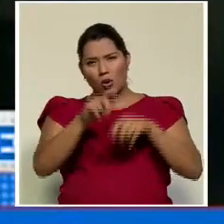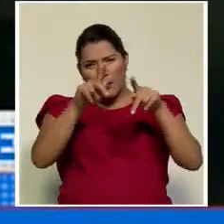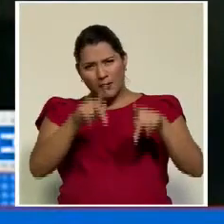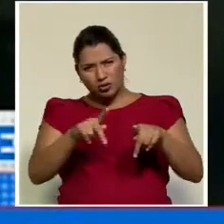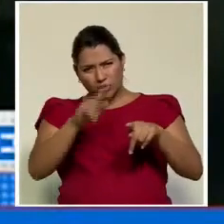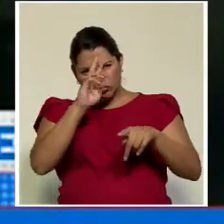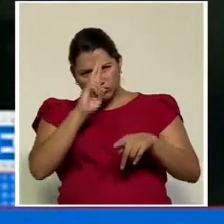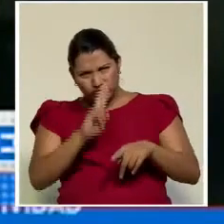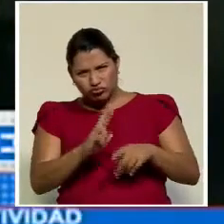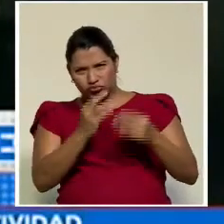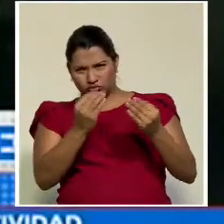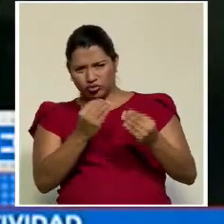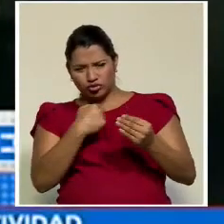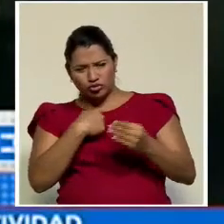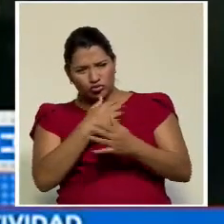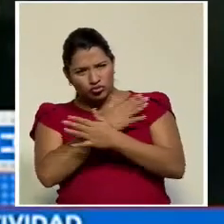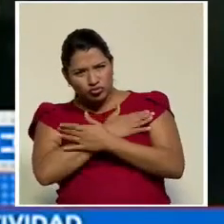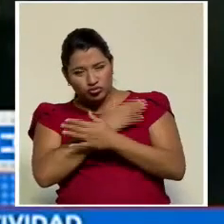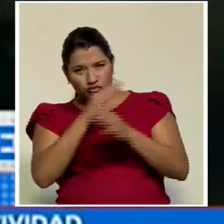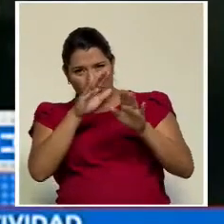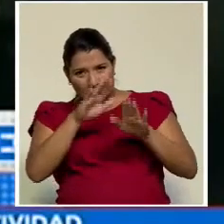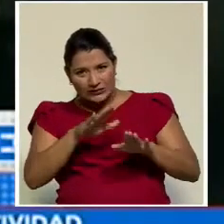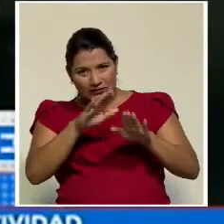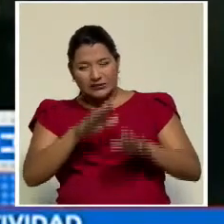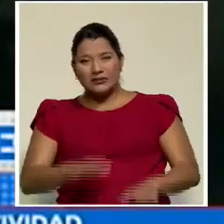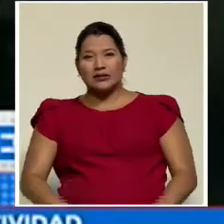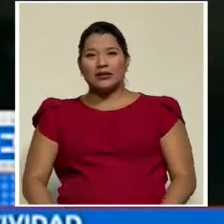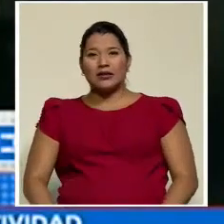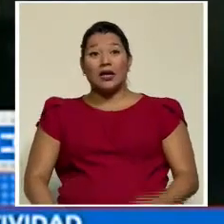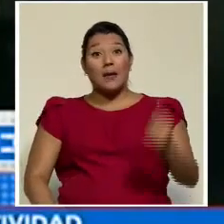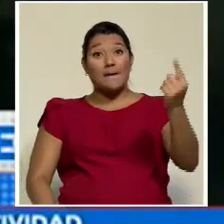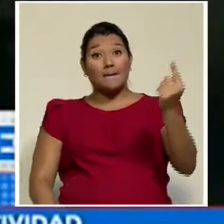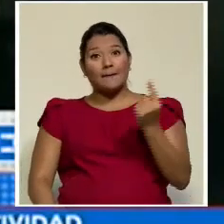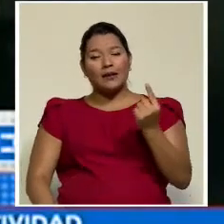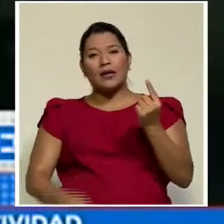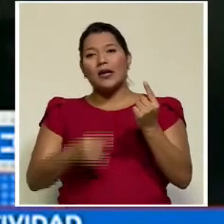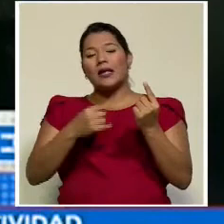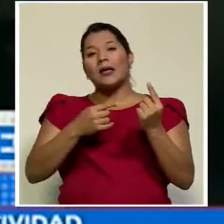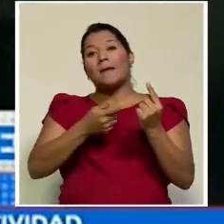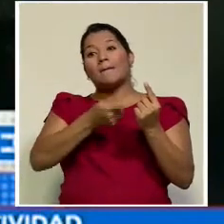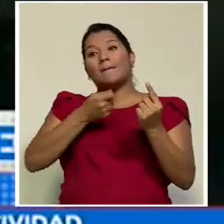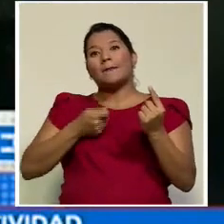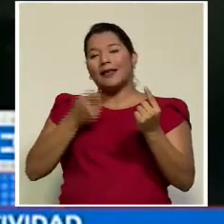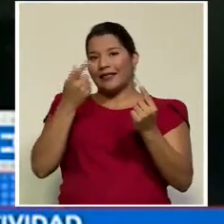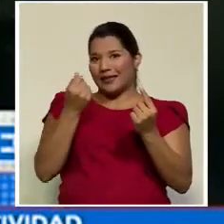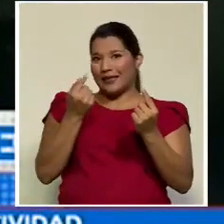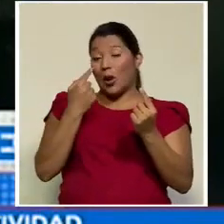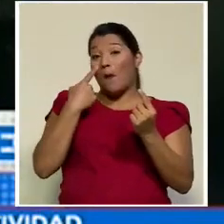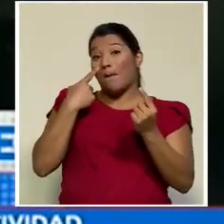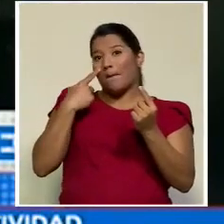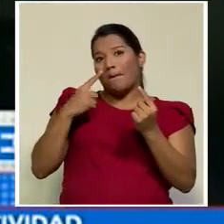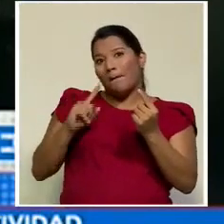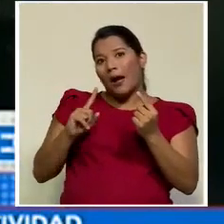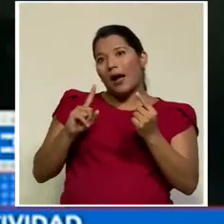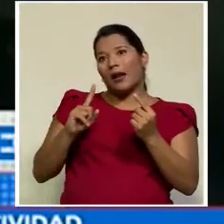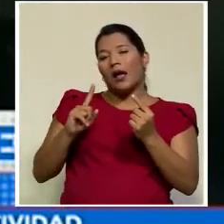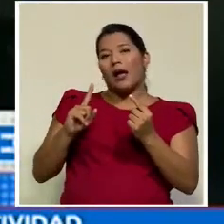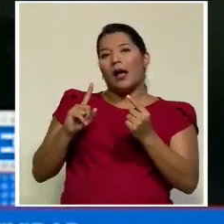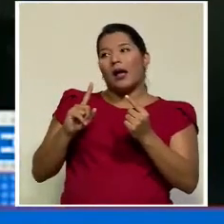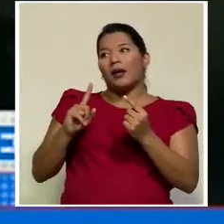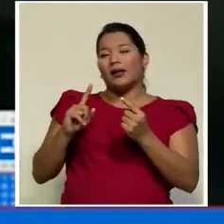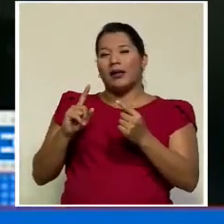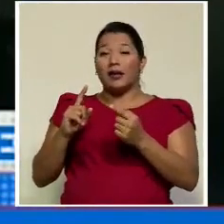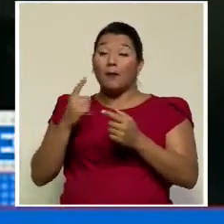respetable. Yo le tengo aprecio y admiración. Llegó a ofrecerme dinero para compensar los gastos que yo he incluido en la campaña.